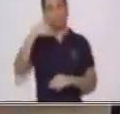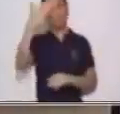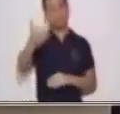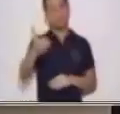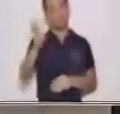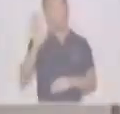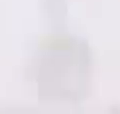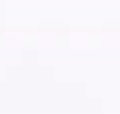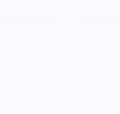próxima.